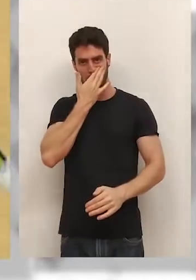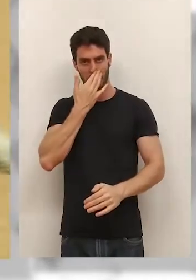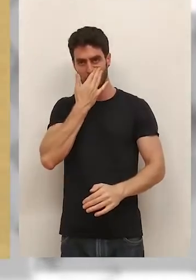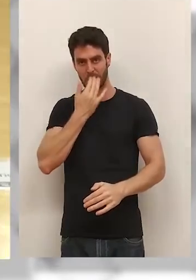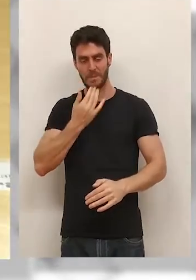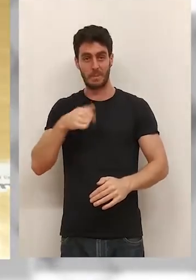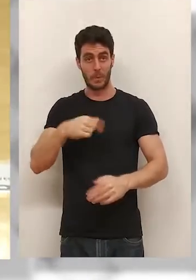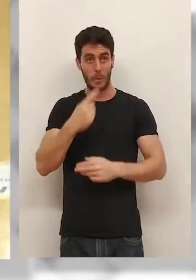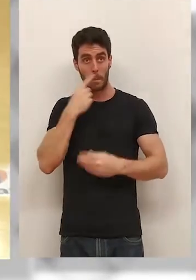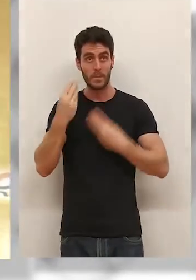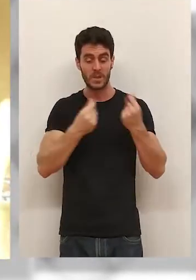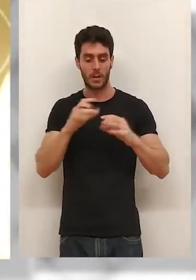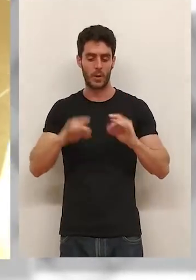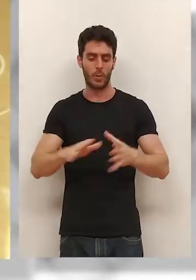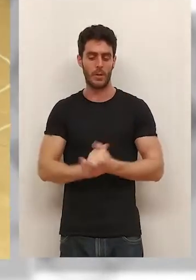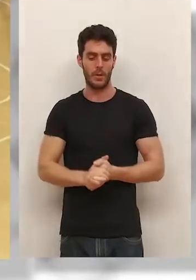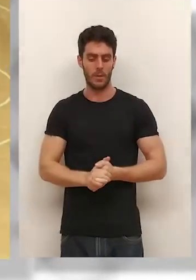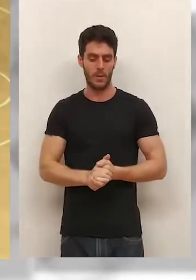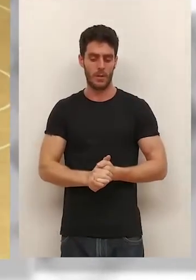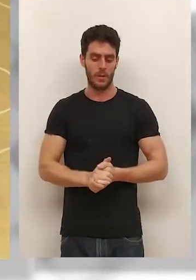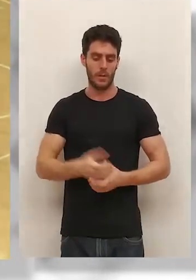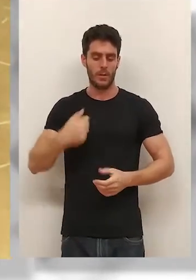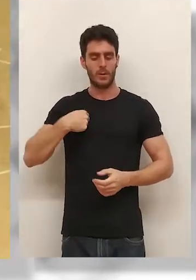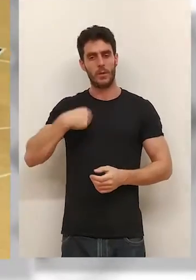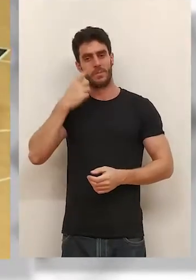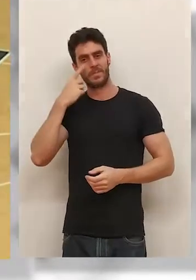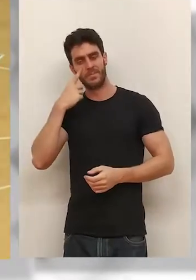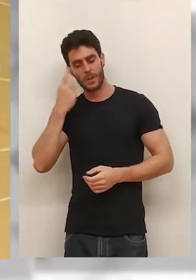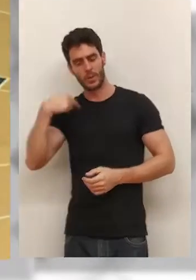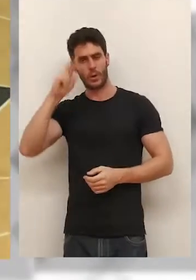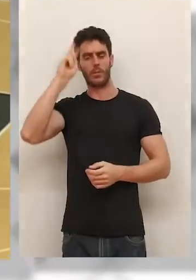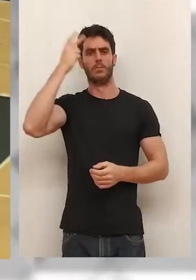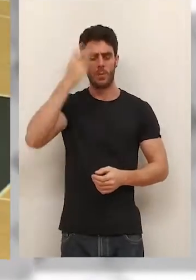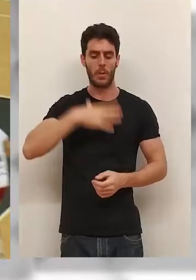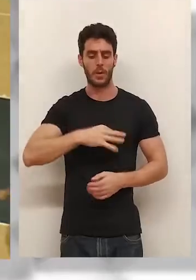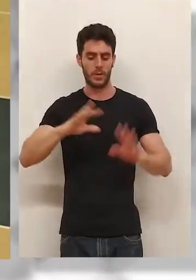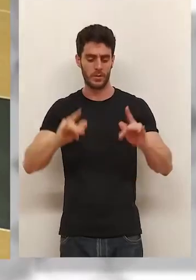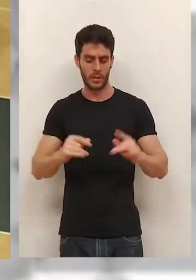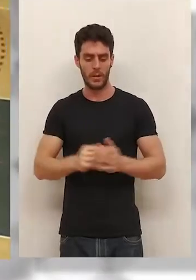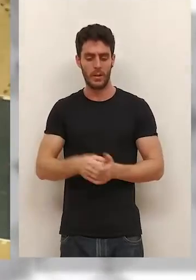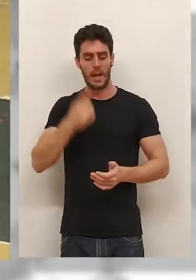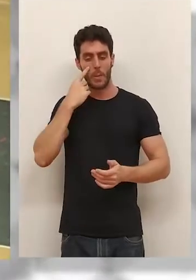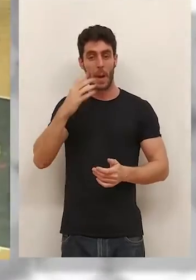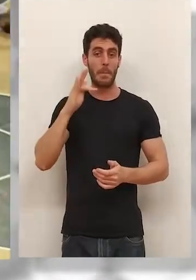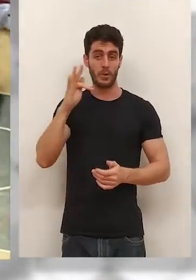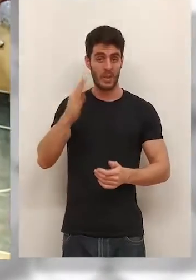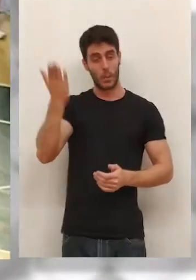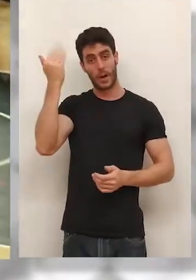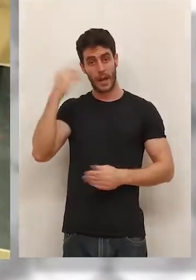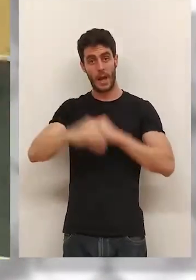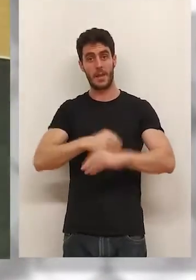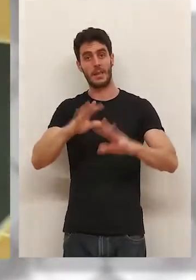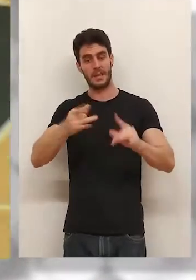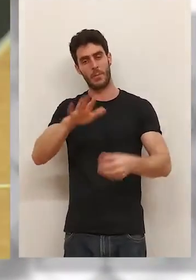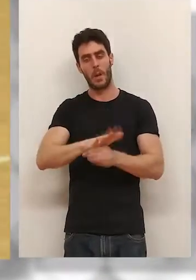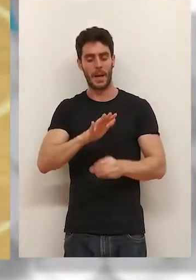hoy la sensación es la misma. Lo que me preocupa es que seamos capaces de cambiar el chiqui, que está muy bien lo que hicimos ayer, pero que el martes